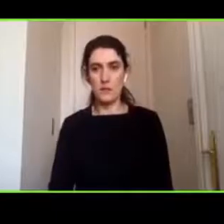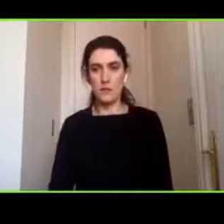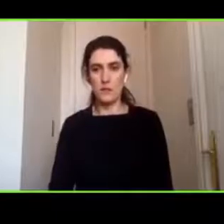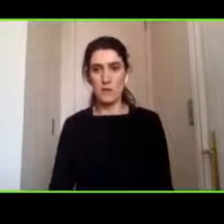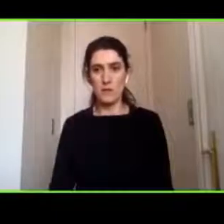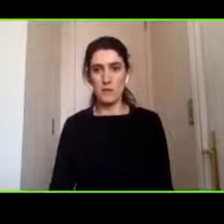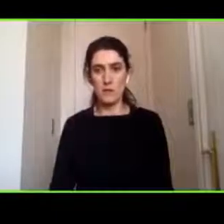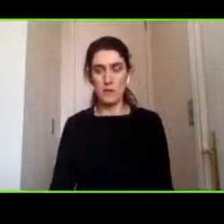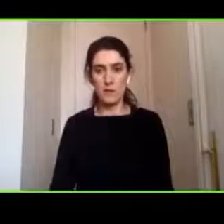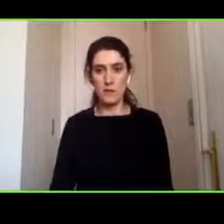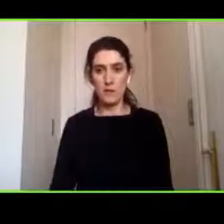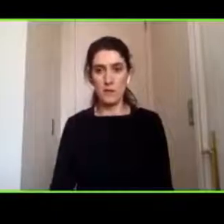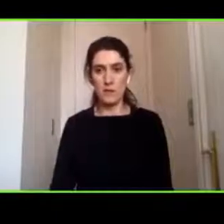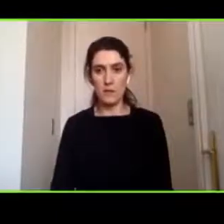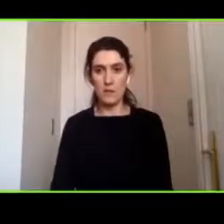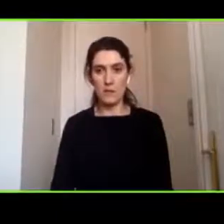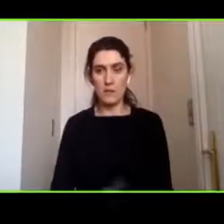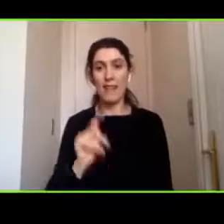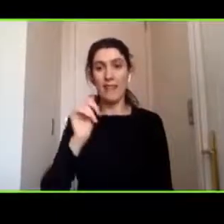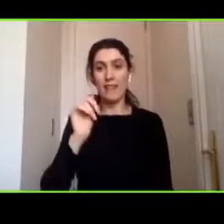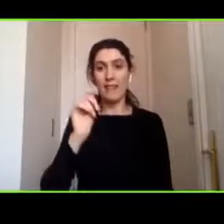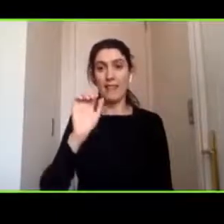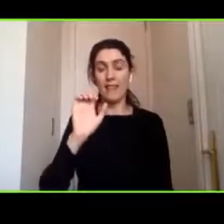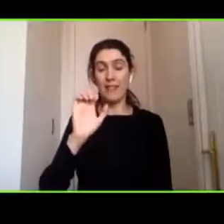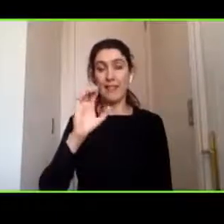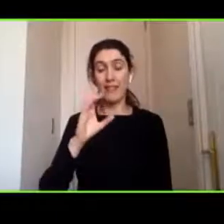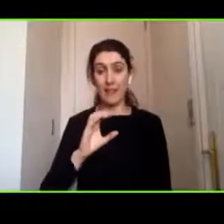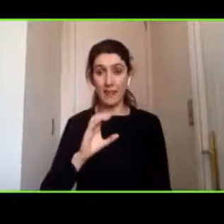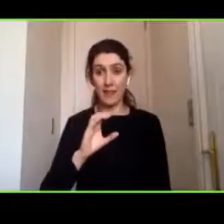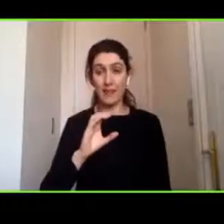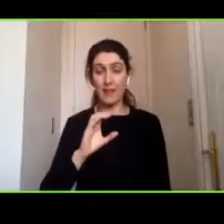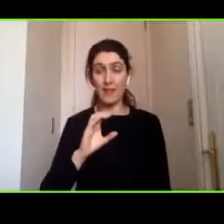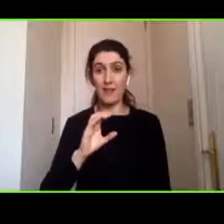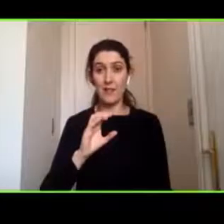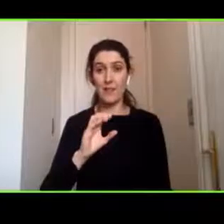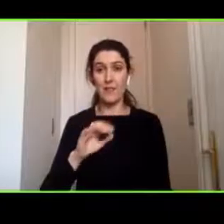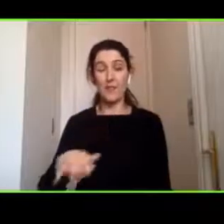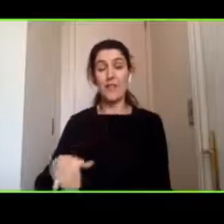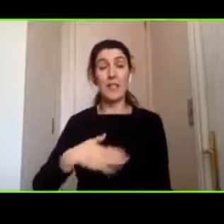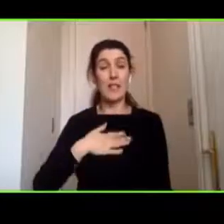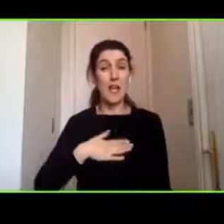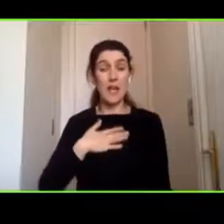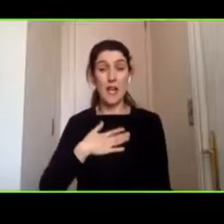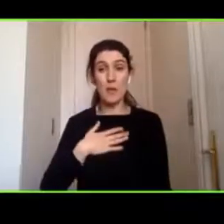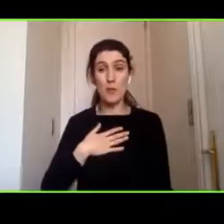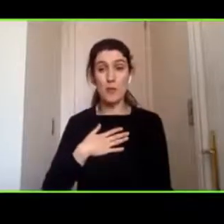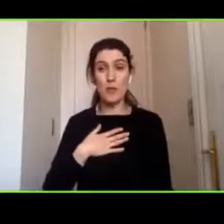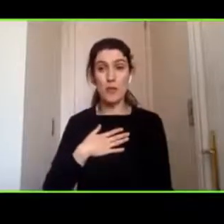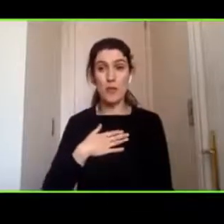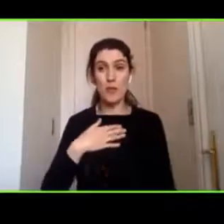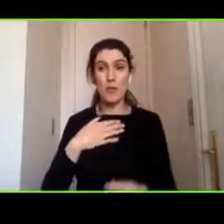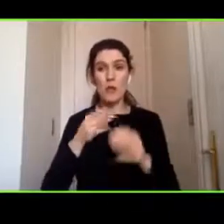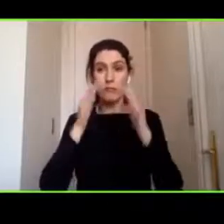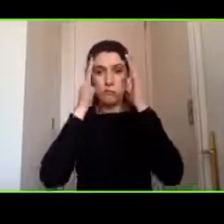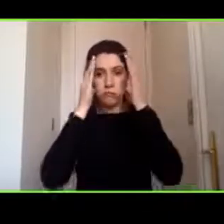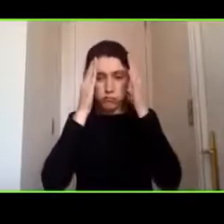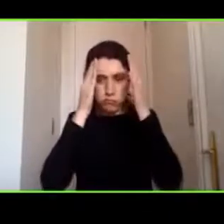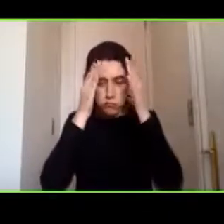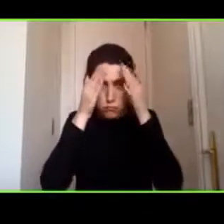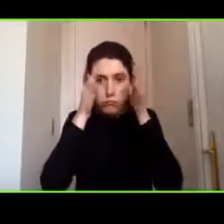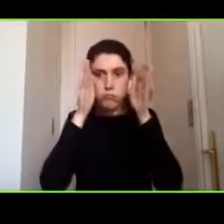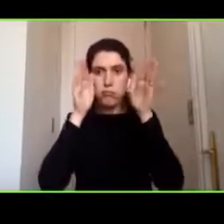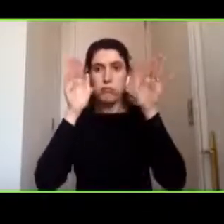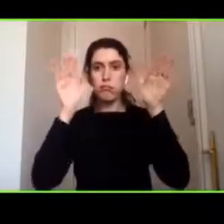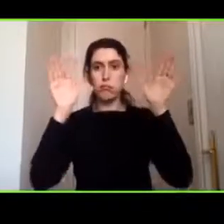TEC sea visto de una manera mucho más amplia más allá de